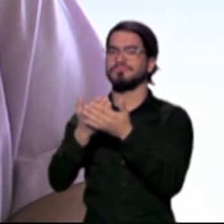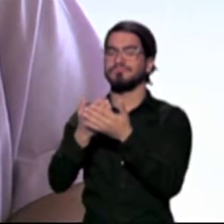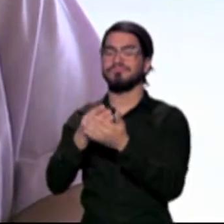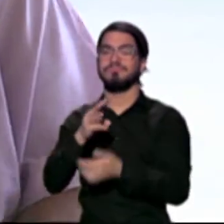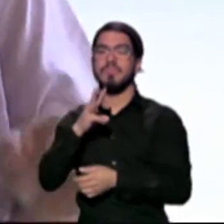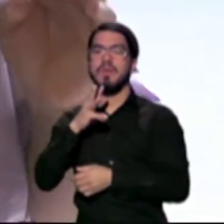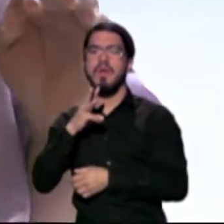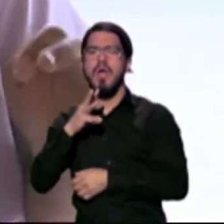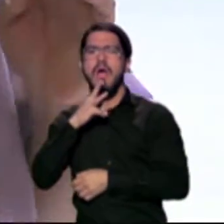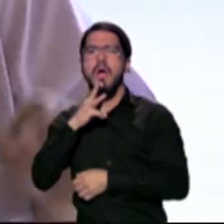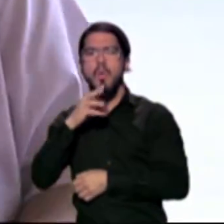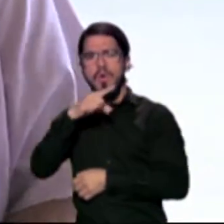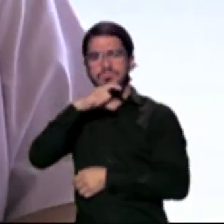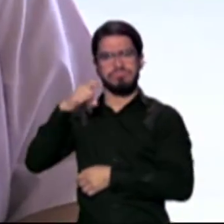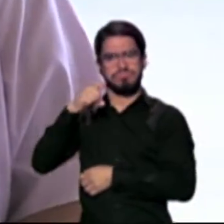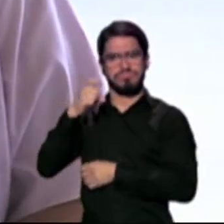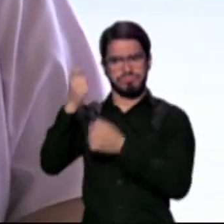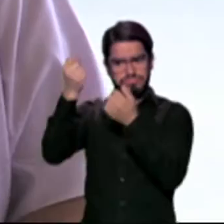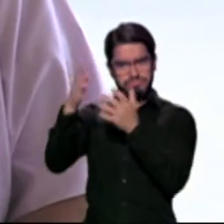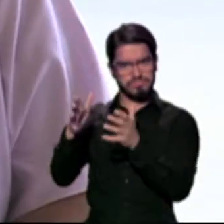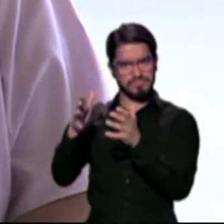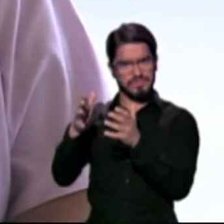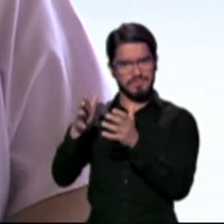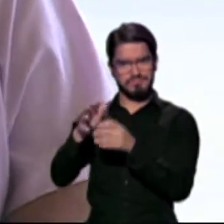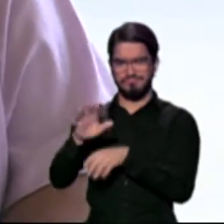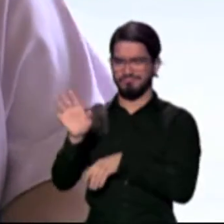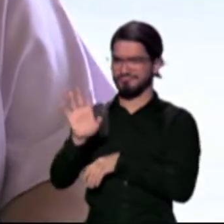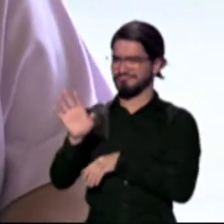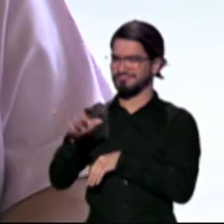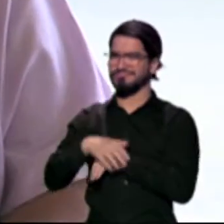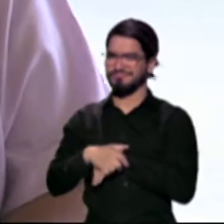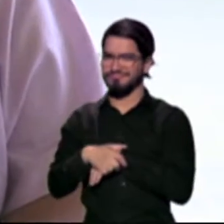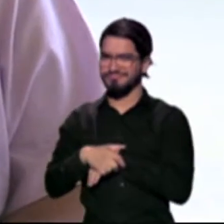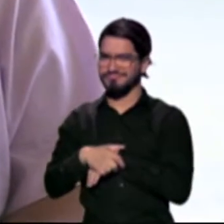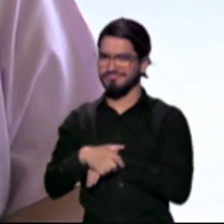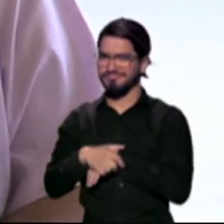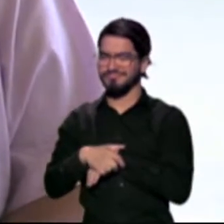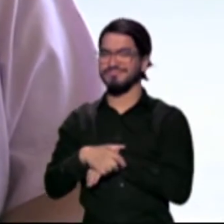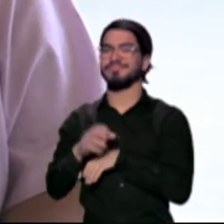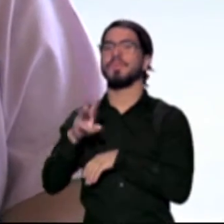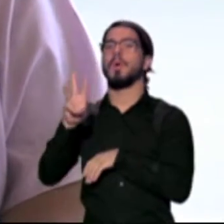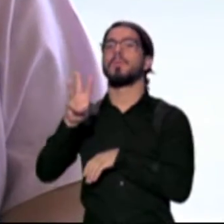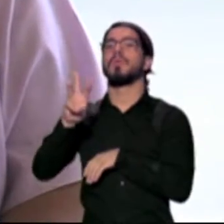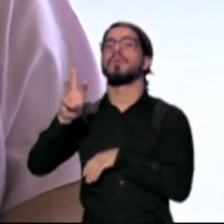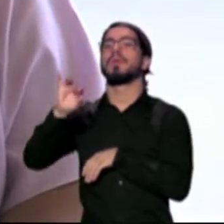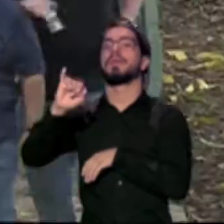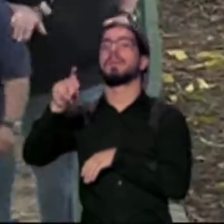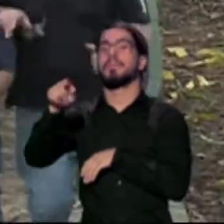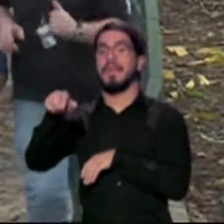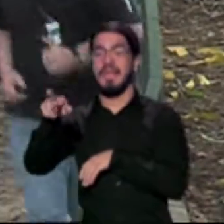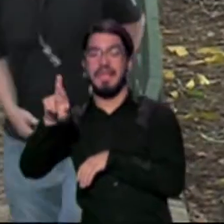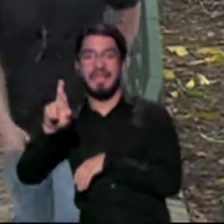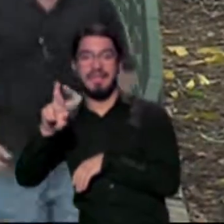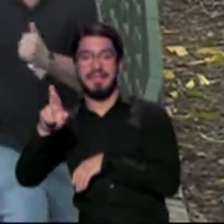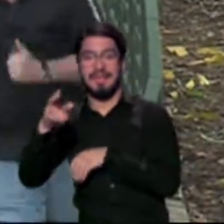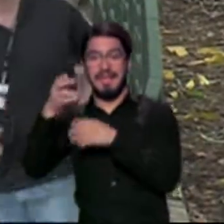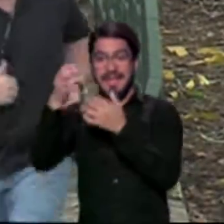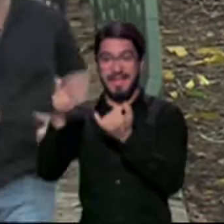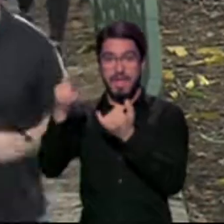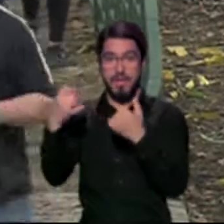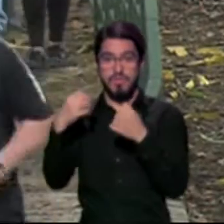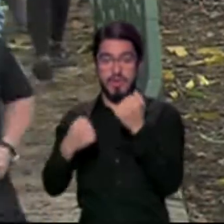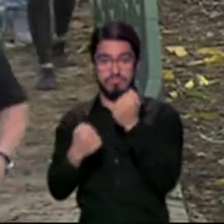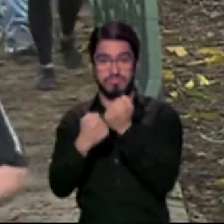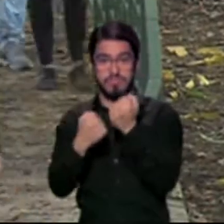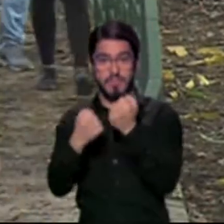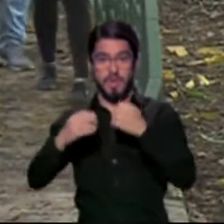Se acabó la sequía señores WIPR viene a dar con las dos manos a todos los deportes Muchísimas gracias, muchísimas